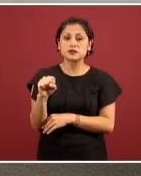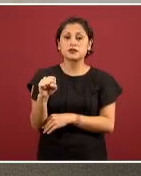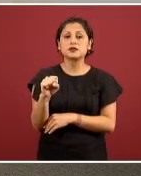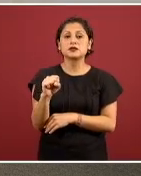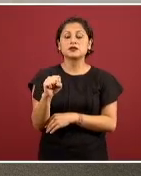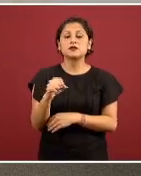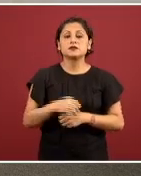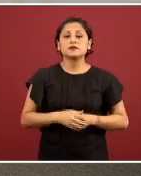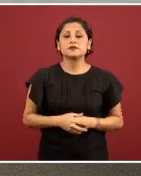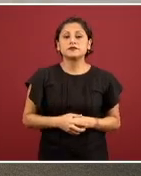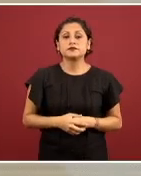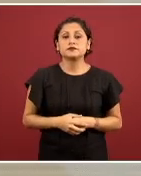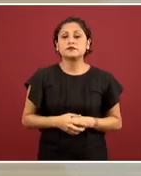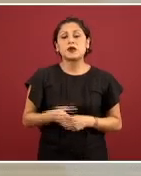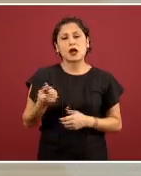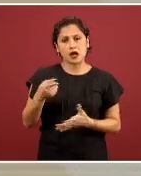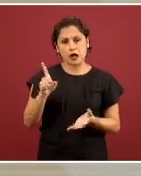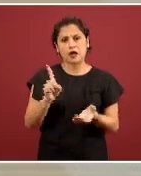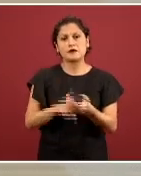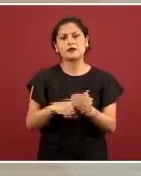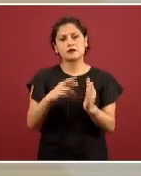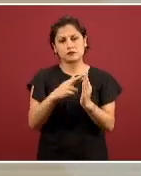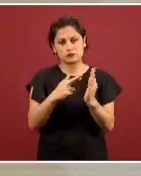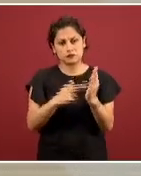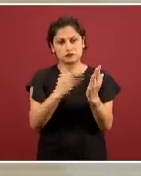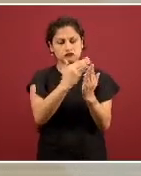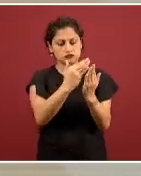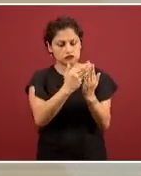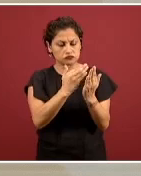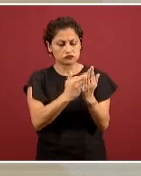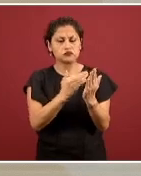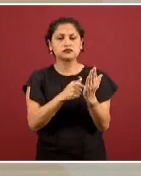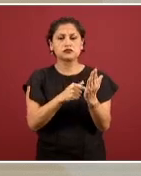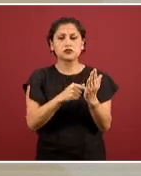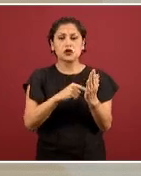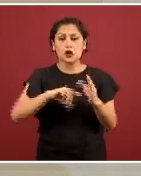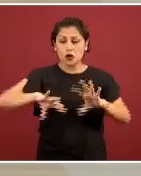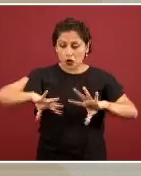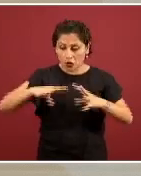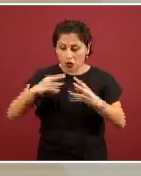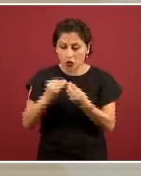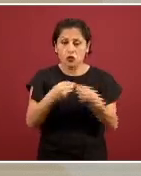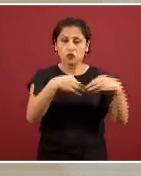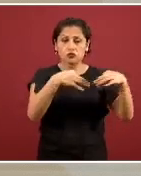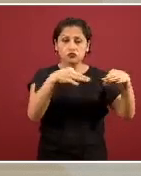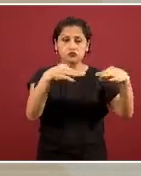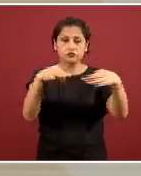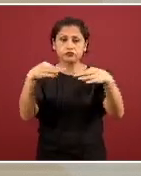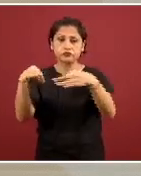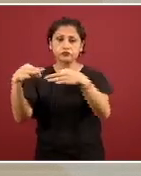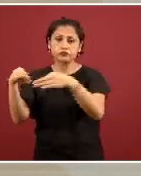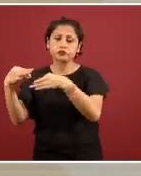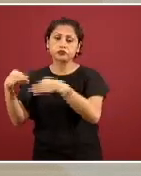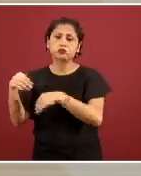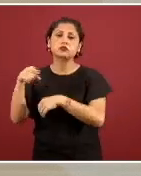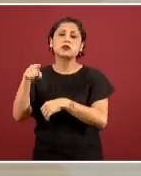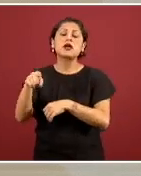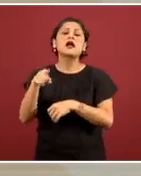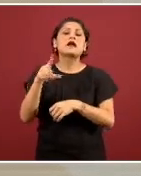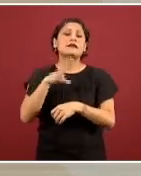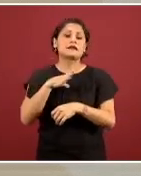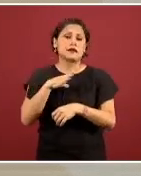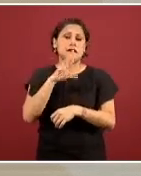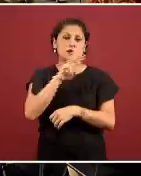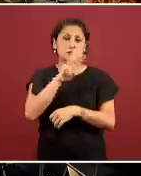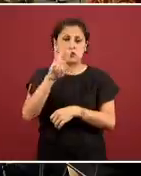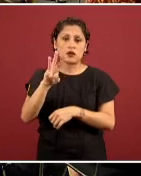lineamientos específicos que también están publicados en su página web para las guarderías del Instituto Mexicano del Seguro Social.